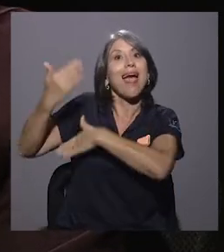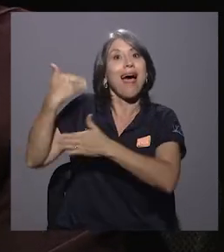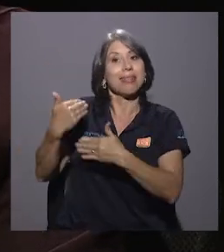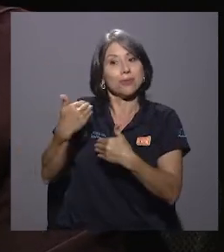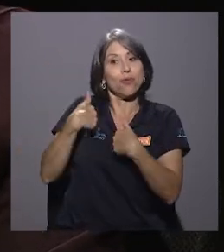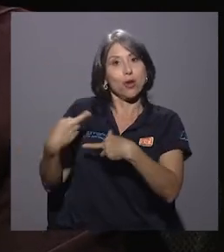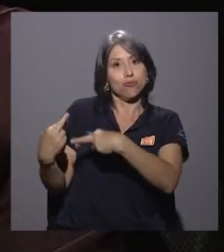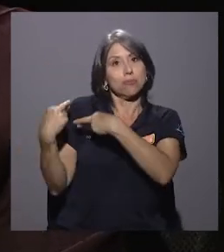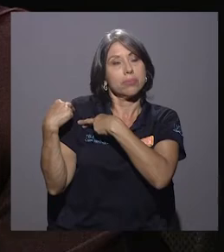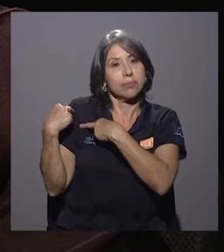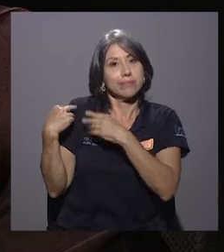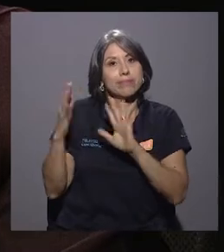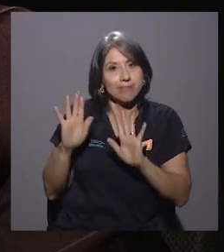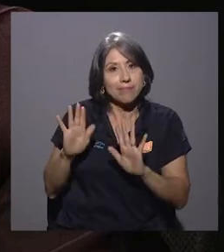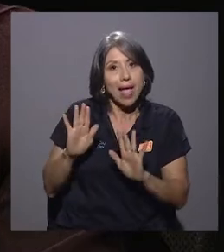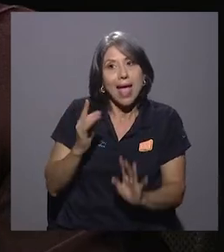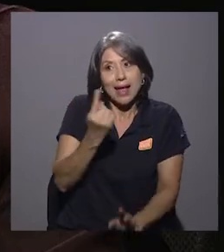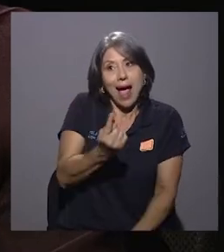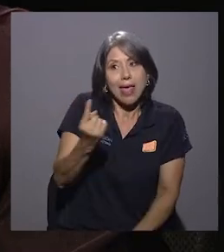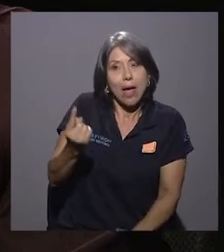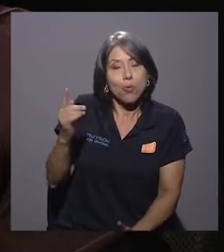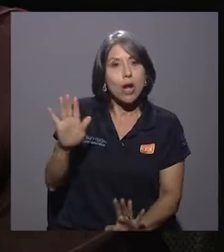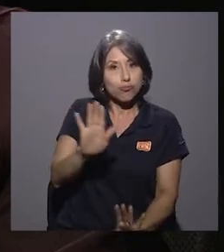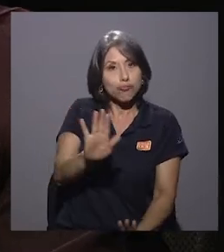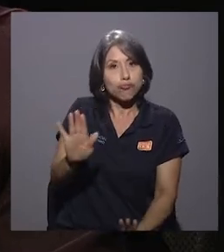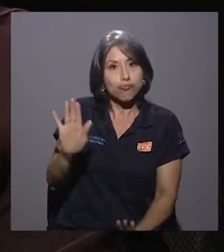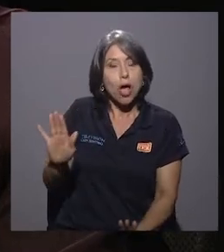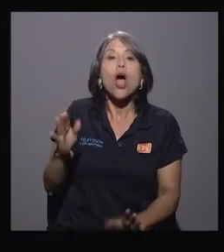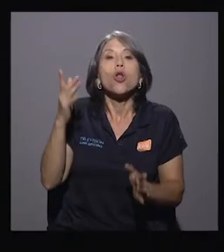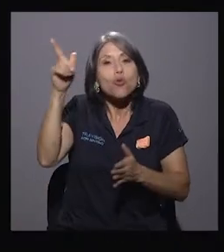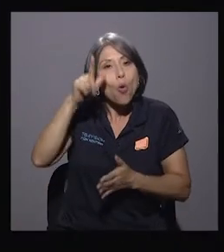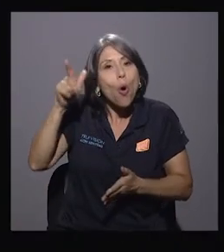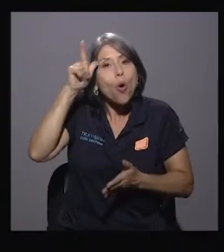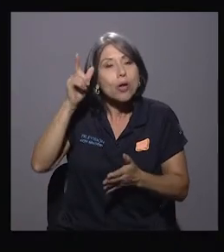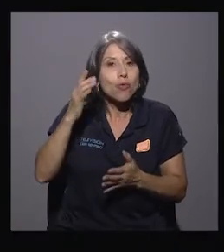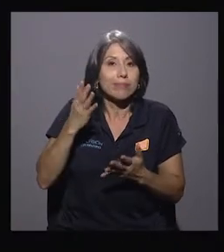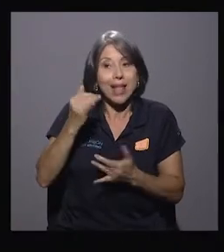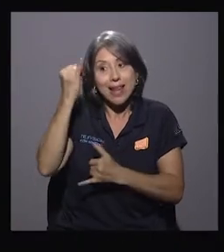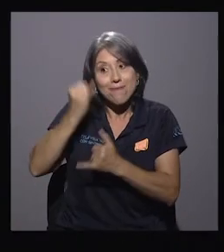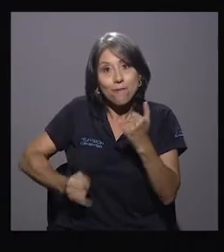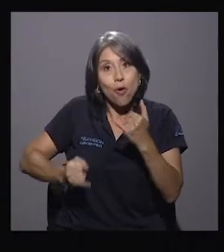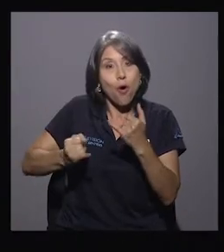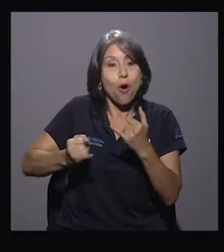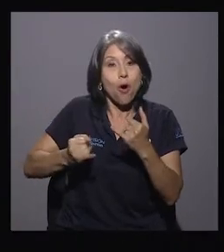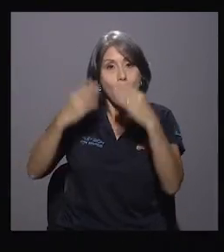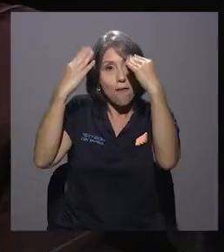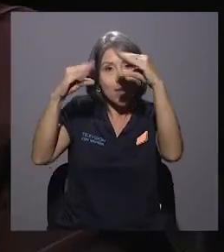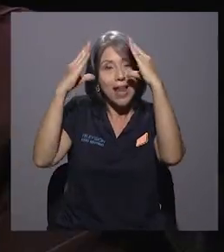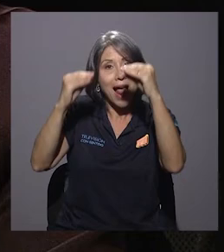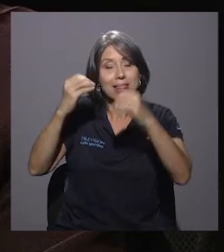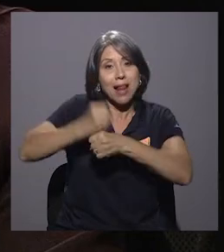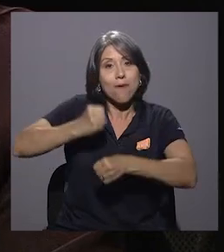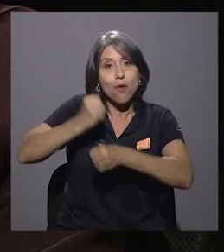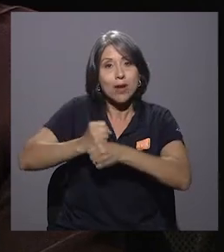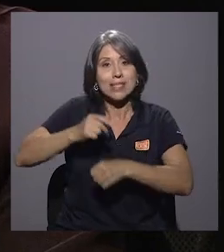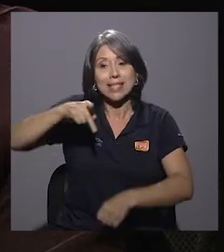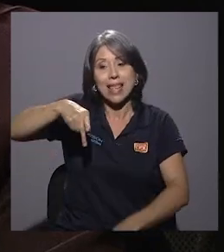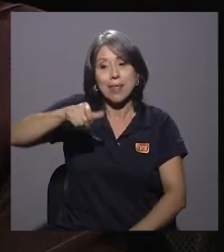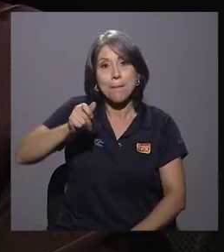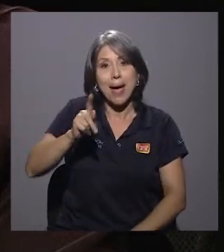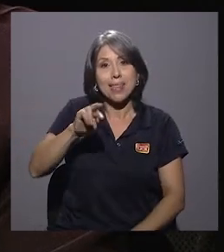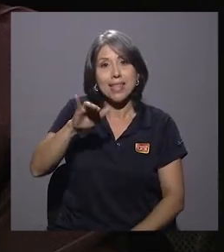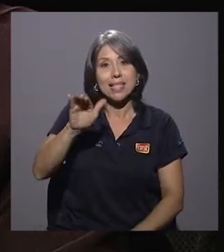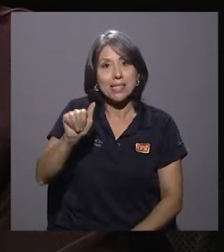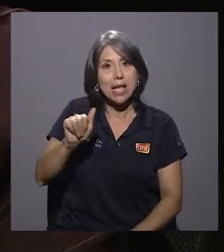Cada una tiene, por supuesto que uno lo toma en cuenta, el informe final de labores de doña Patricia fue muy contundente y de hecho ya se revisó.